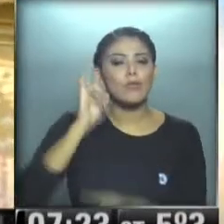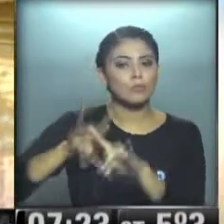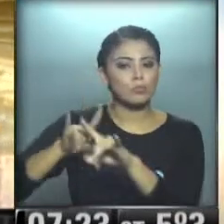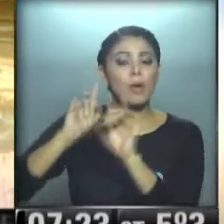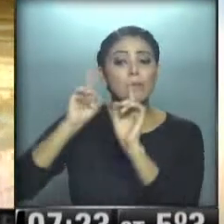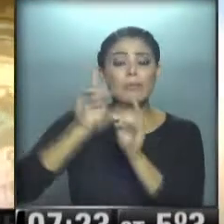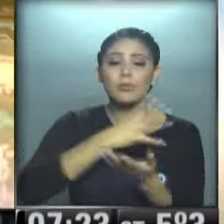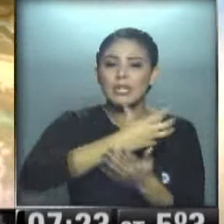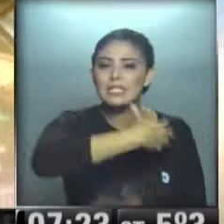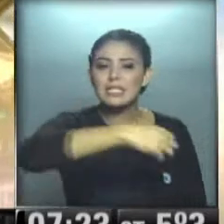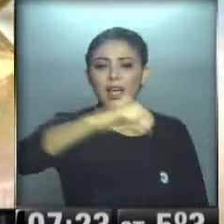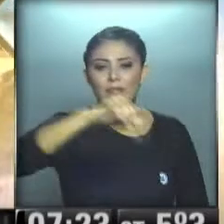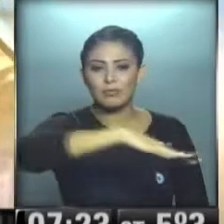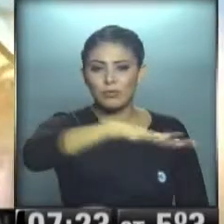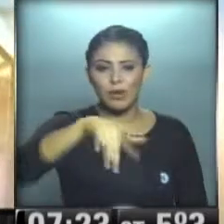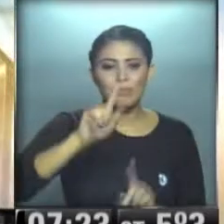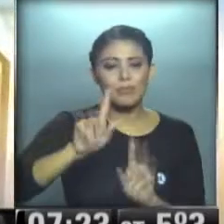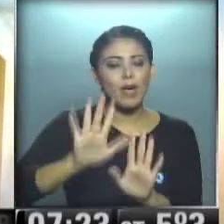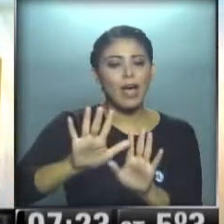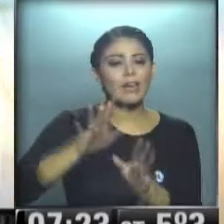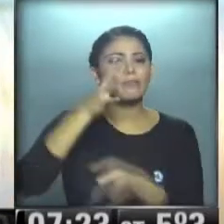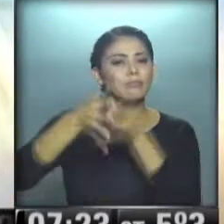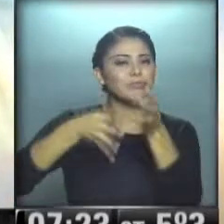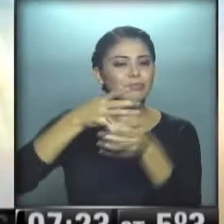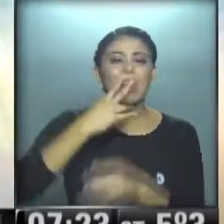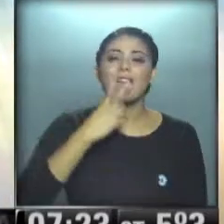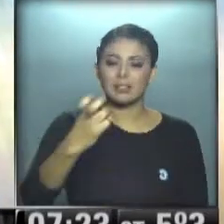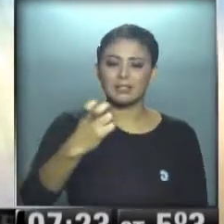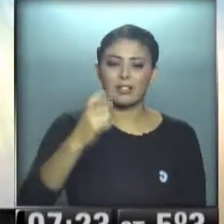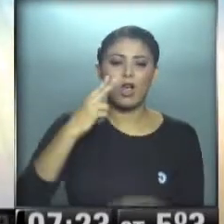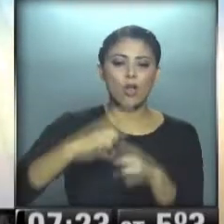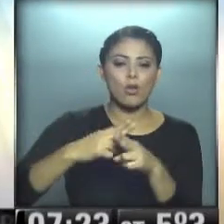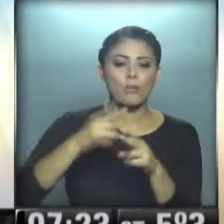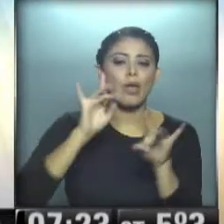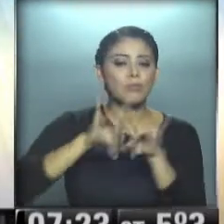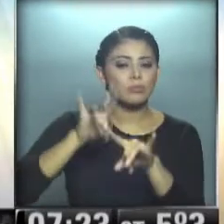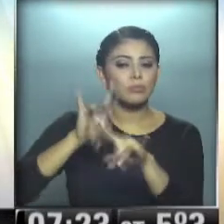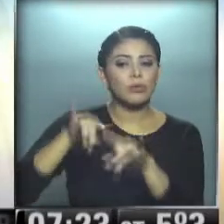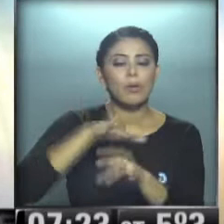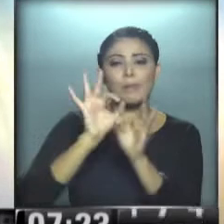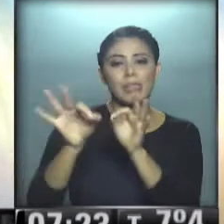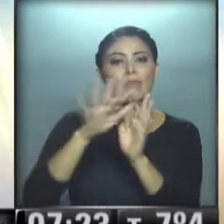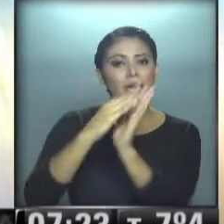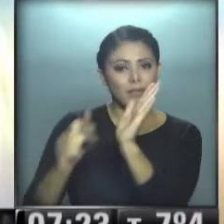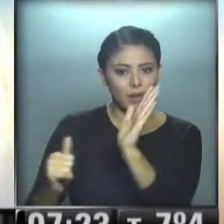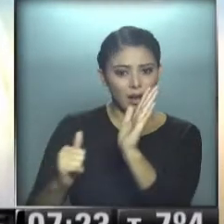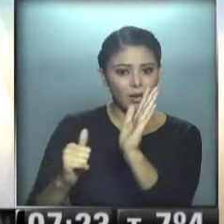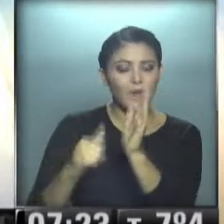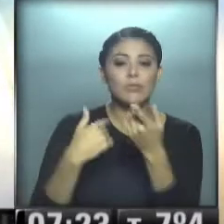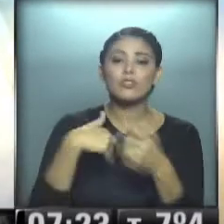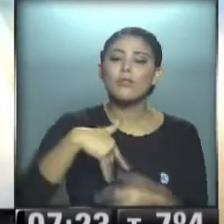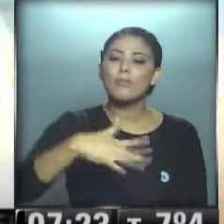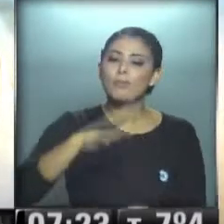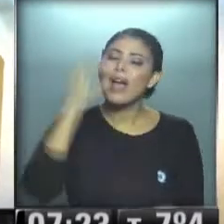será trasladada al predio donde se erige la central termoeléctrica Guillermo Brown en General Serri, próxima a Bahía Blanca, para lo cual se